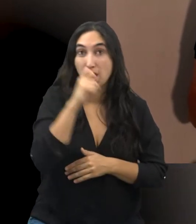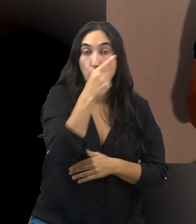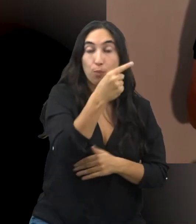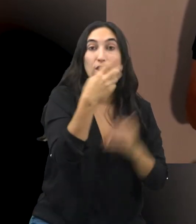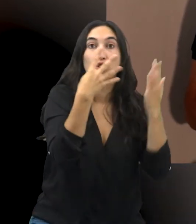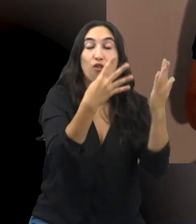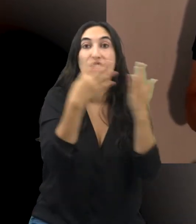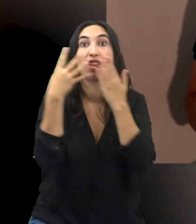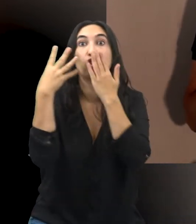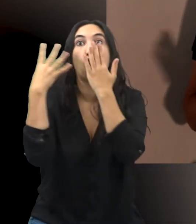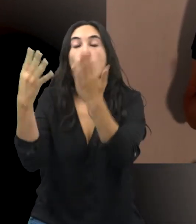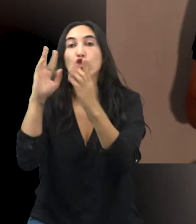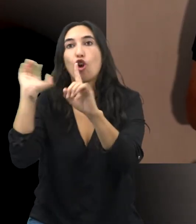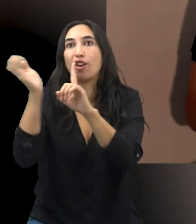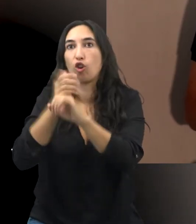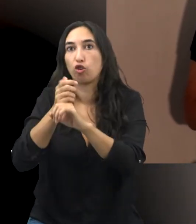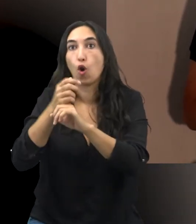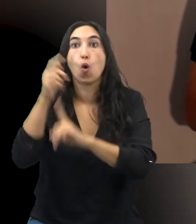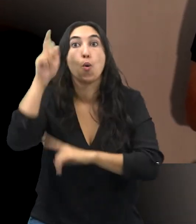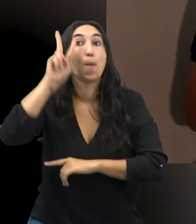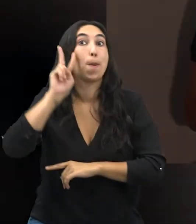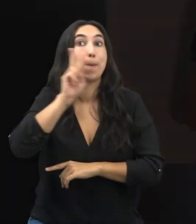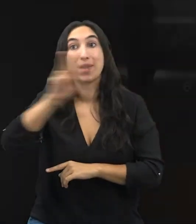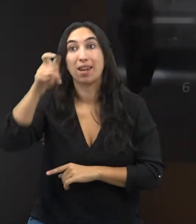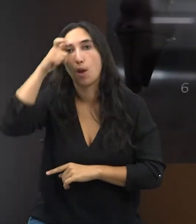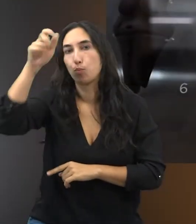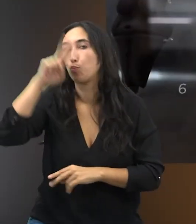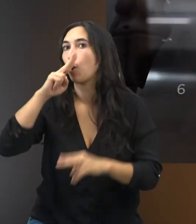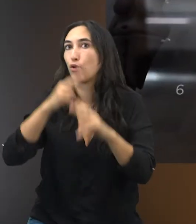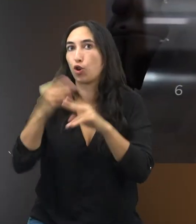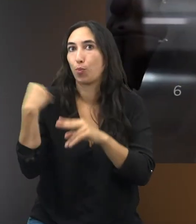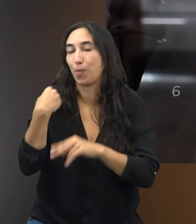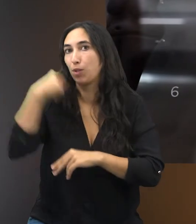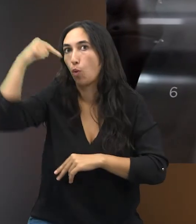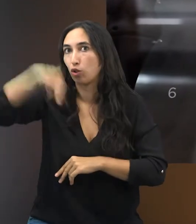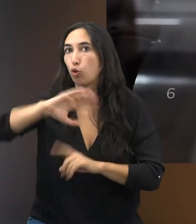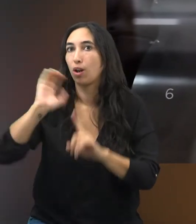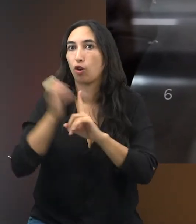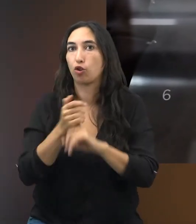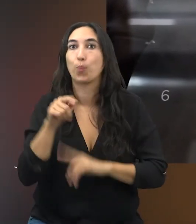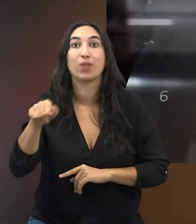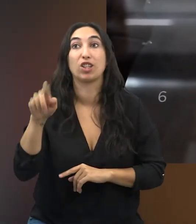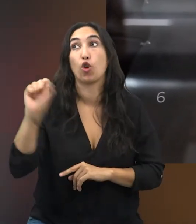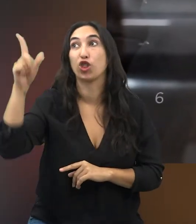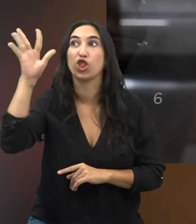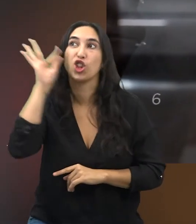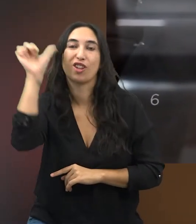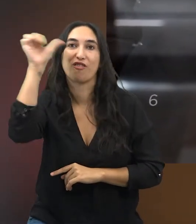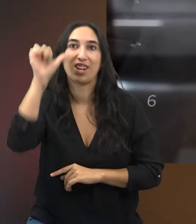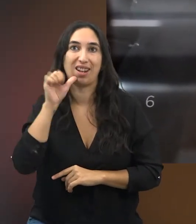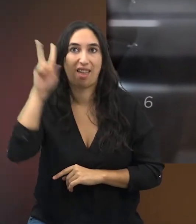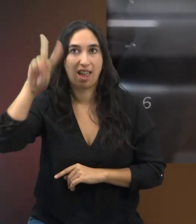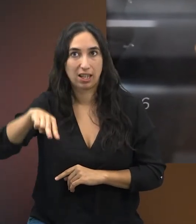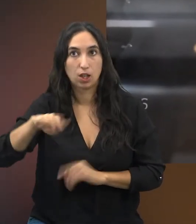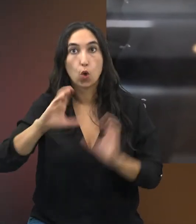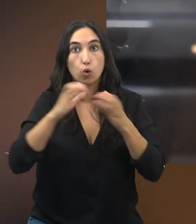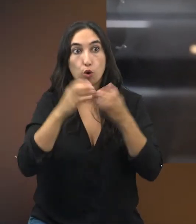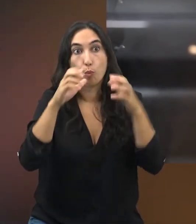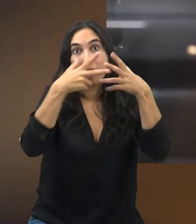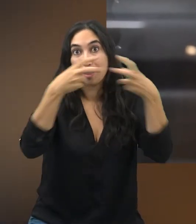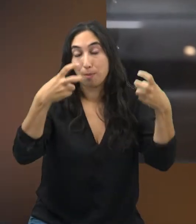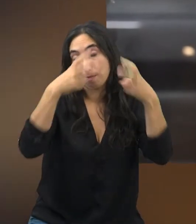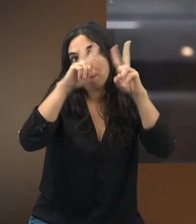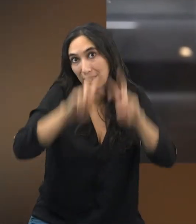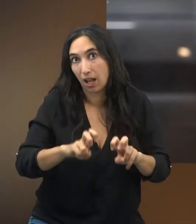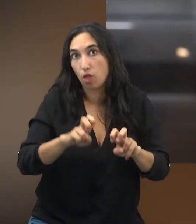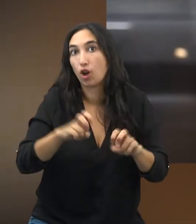1908 en la localidad del mismo nombre al sur de Viena. Interpretada tradicionalmente como diosa de la fertilidad, un equipo de investigadores acaba